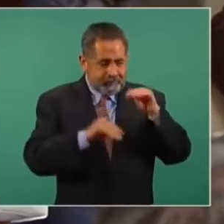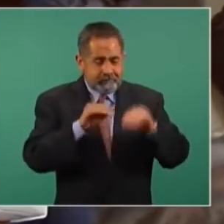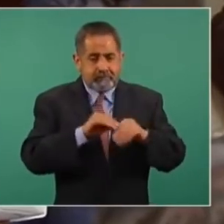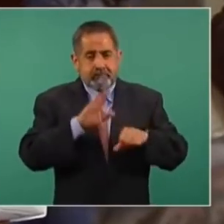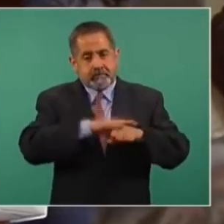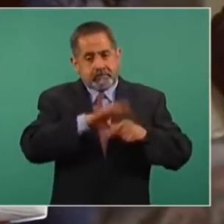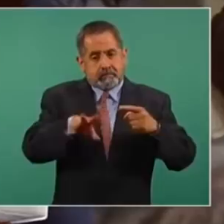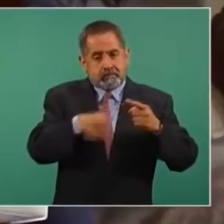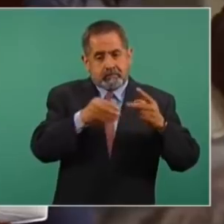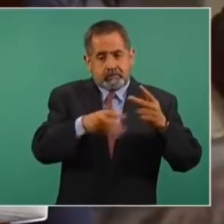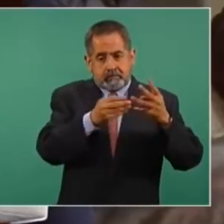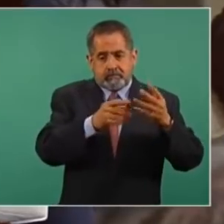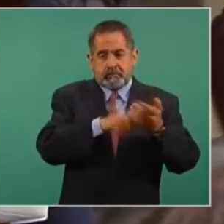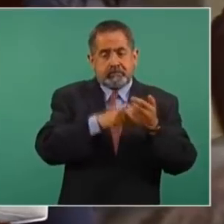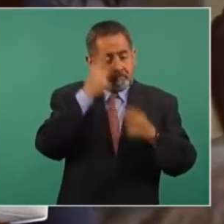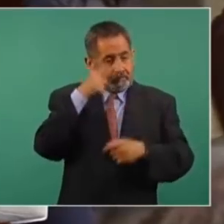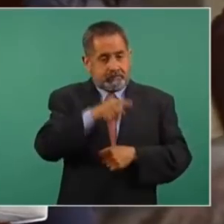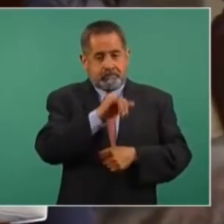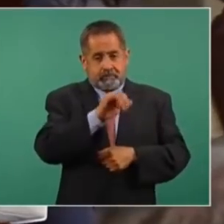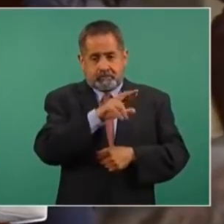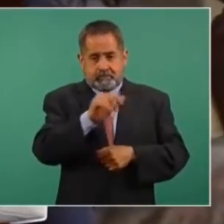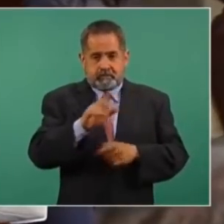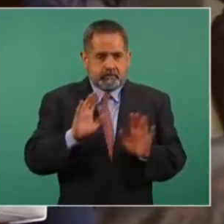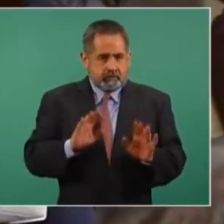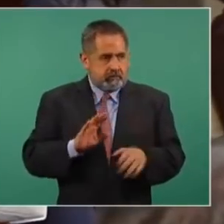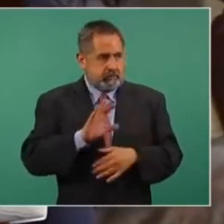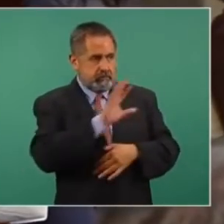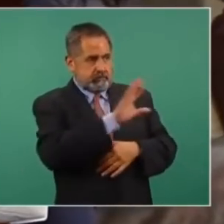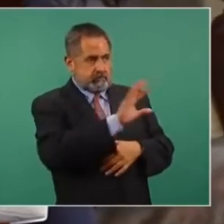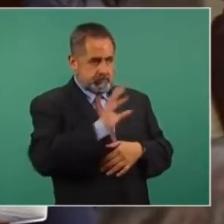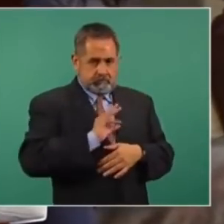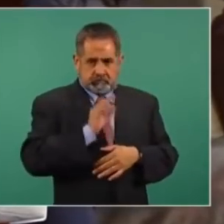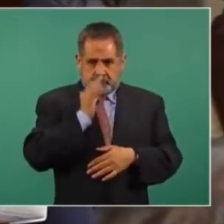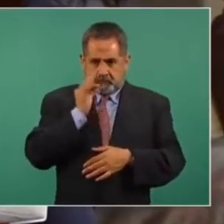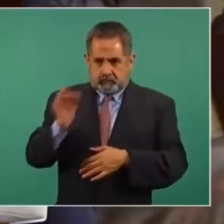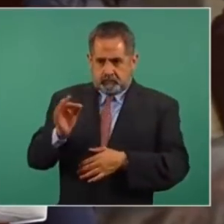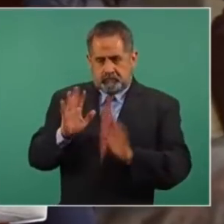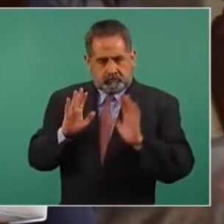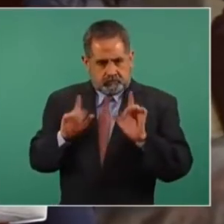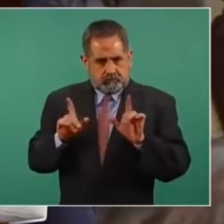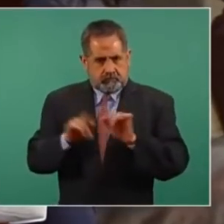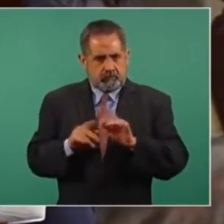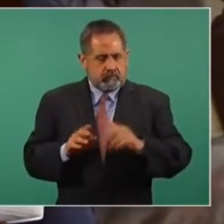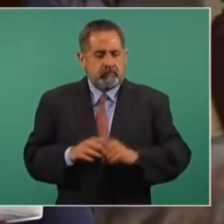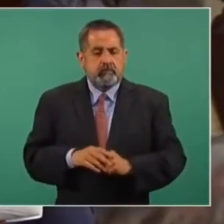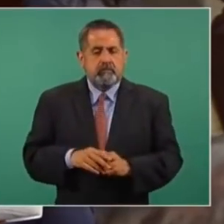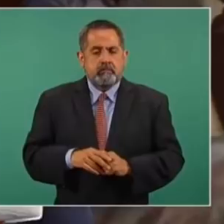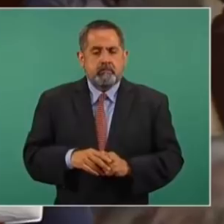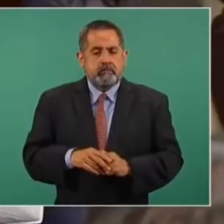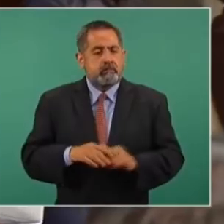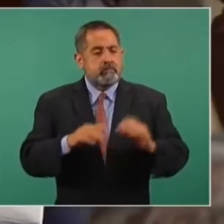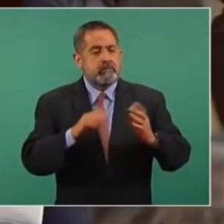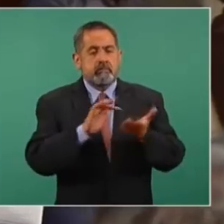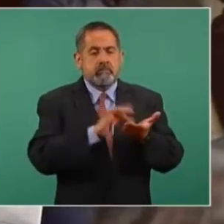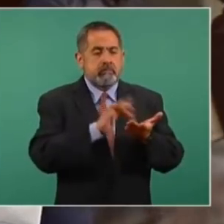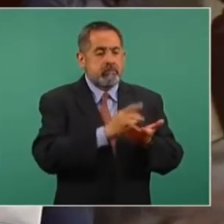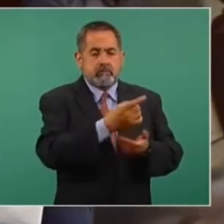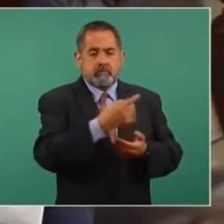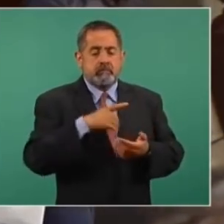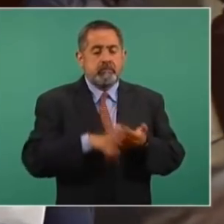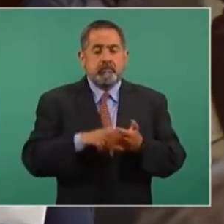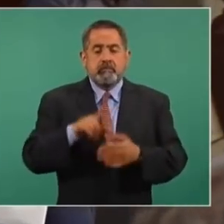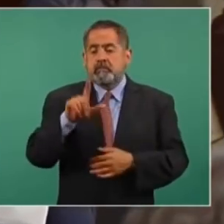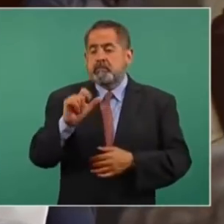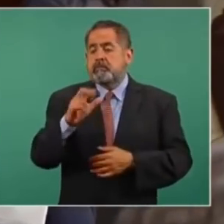adicionales contra Israel. Prácticamente yo nada más estoy mencionando lo que están mensajeando en este momento, me mensajean. Laura